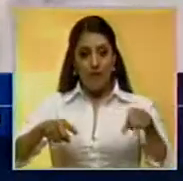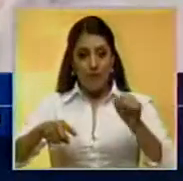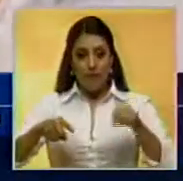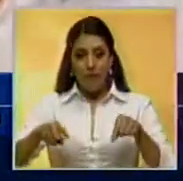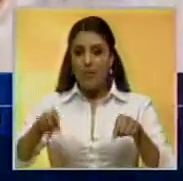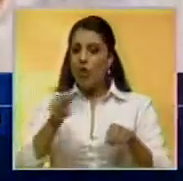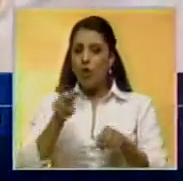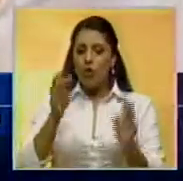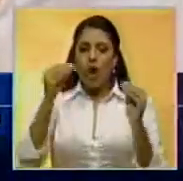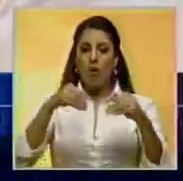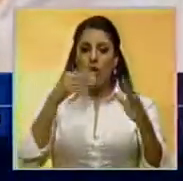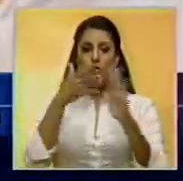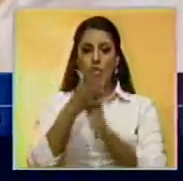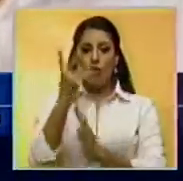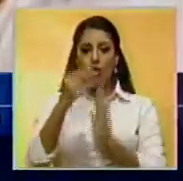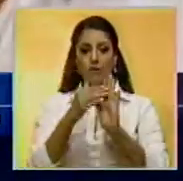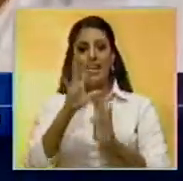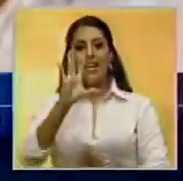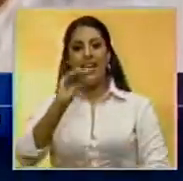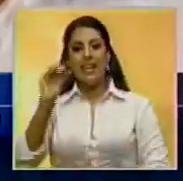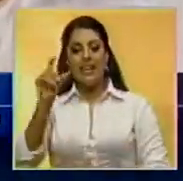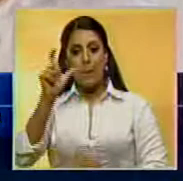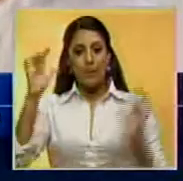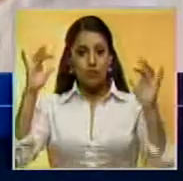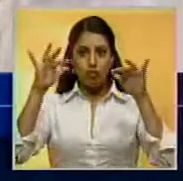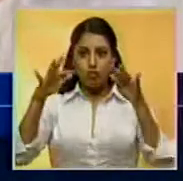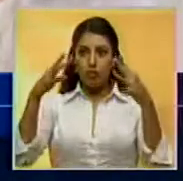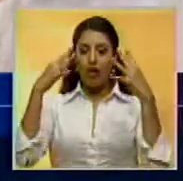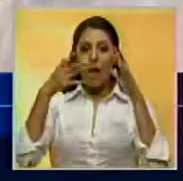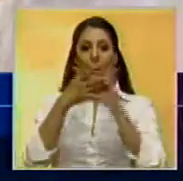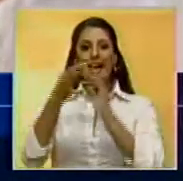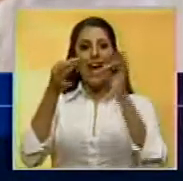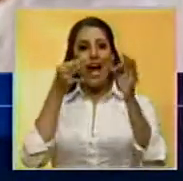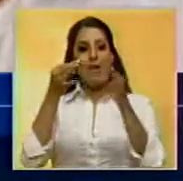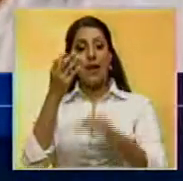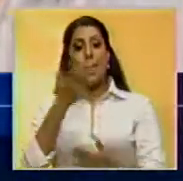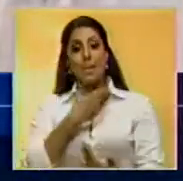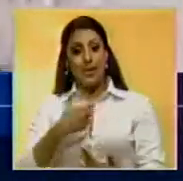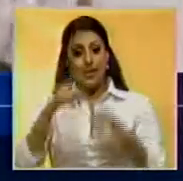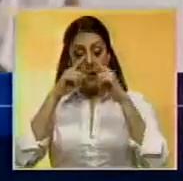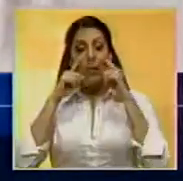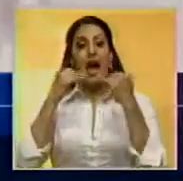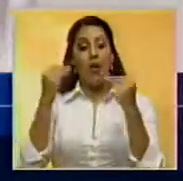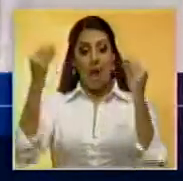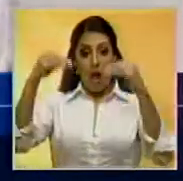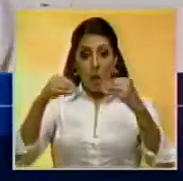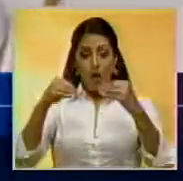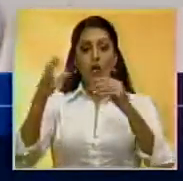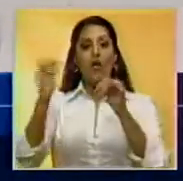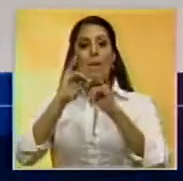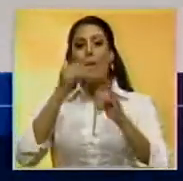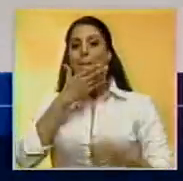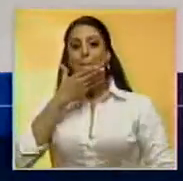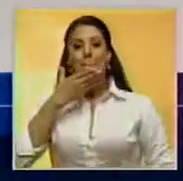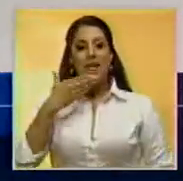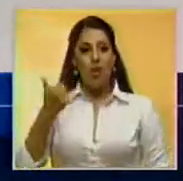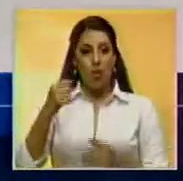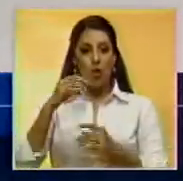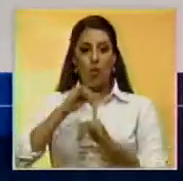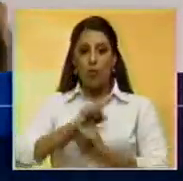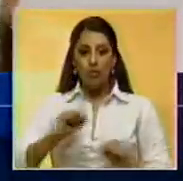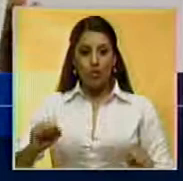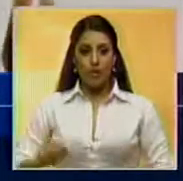documento ante un público de 2.500 personas. Durante su discurso, el mandatario calificó el pacto recién logrado como el mejor posible.